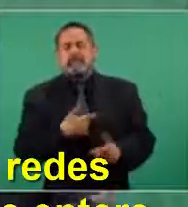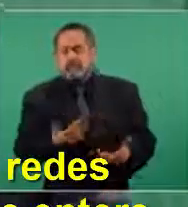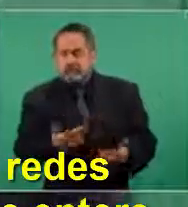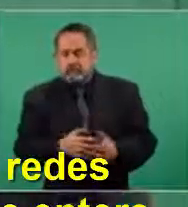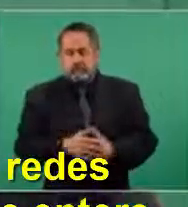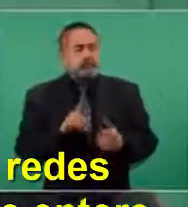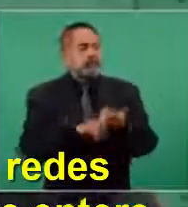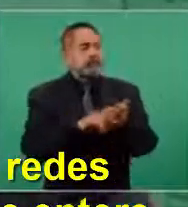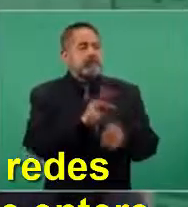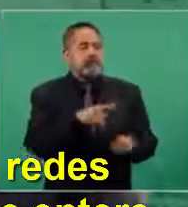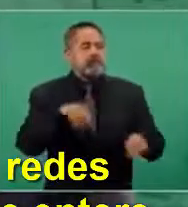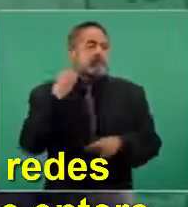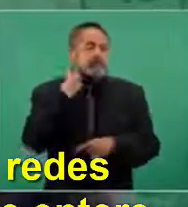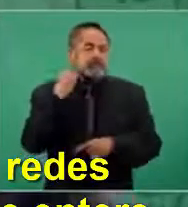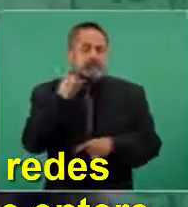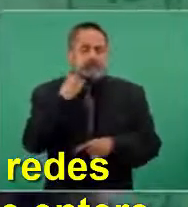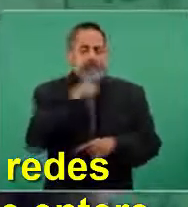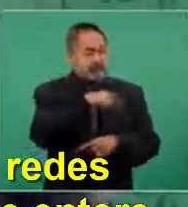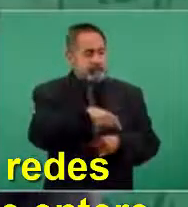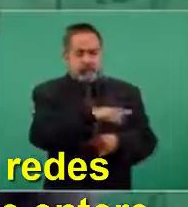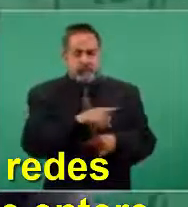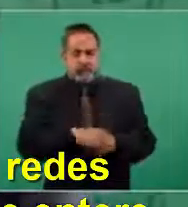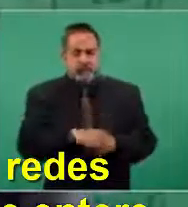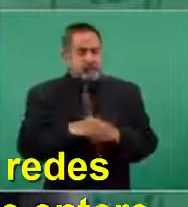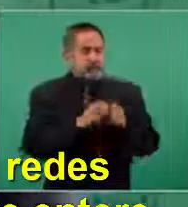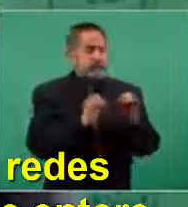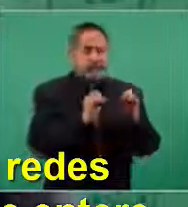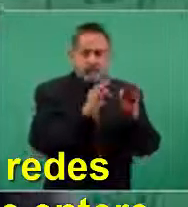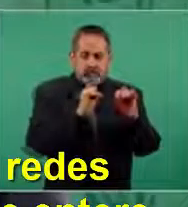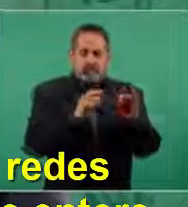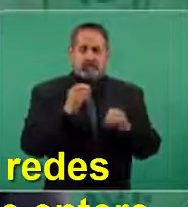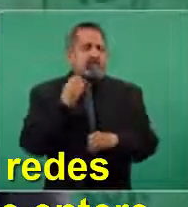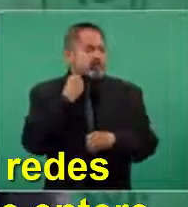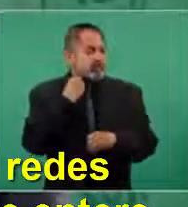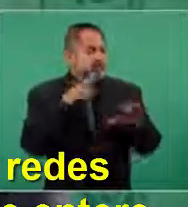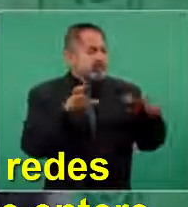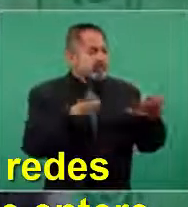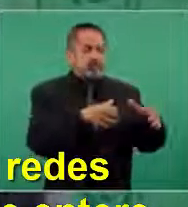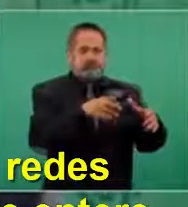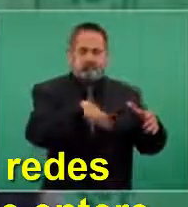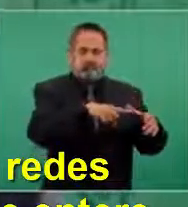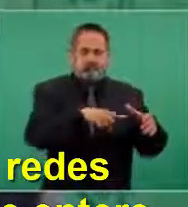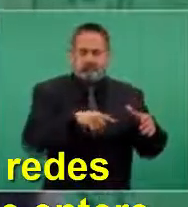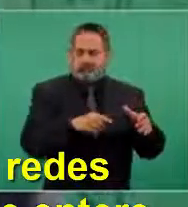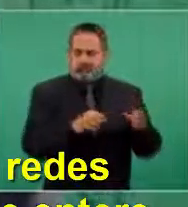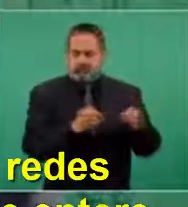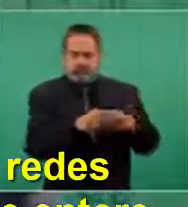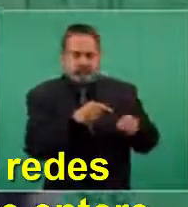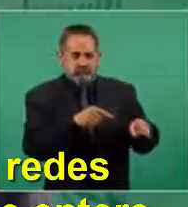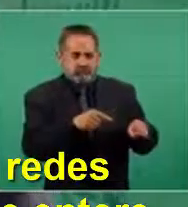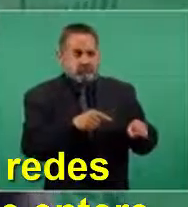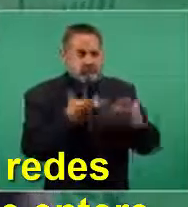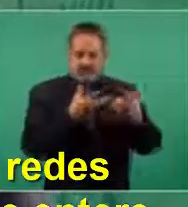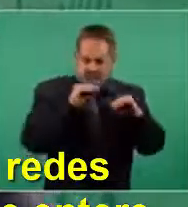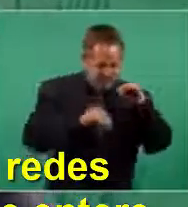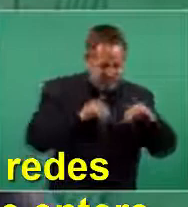abogados, despachos que elaboran